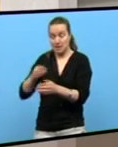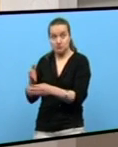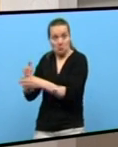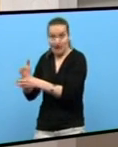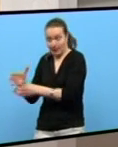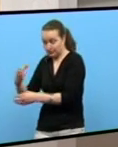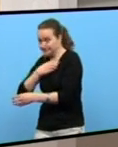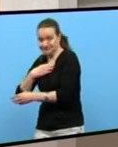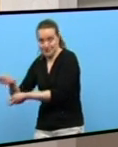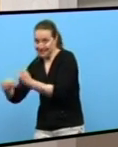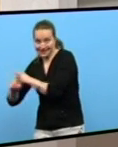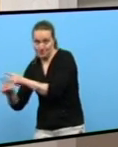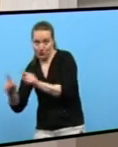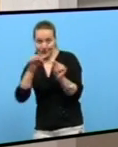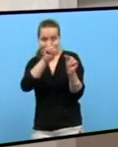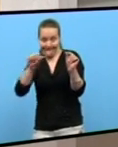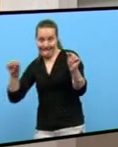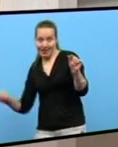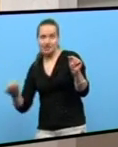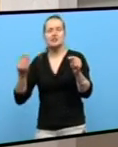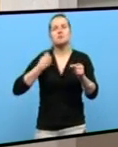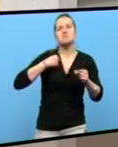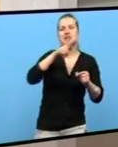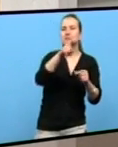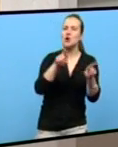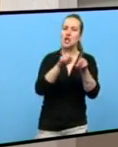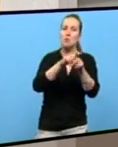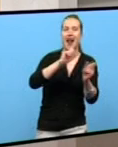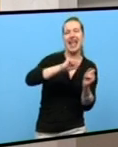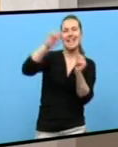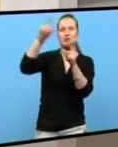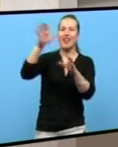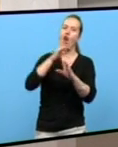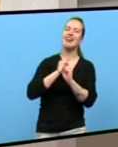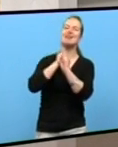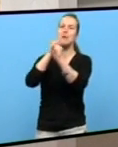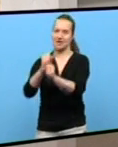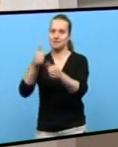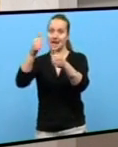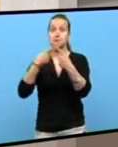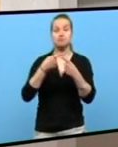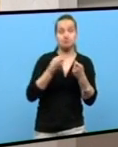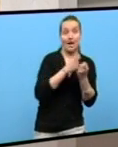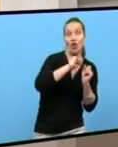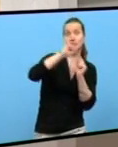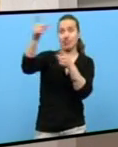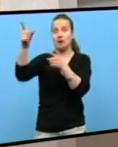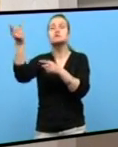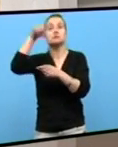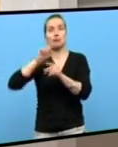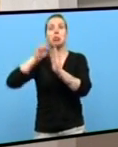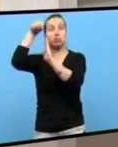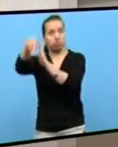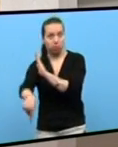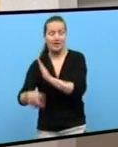tableros non os venden Entón, quizás estaban vivendo un pouco máis da exportación nestos momentos Pero a exportación tamén está cayendo Entón, bueno,